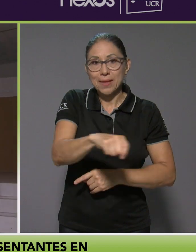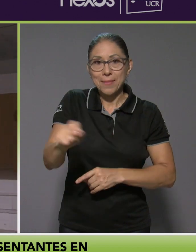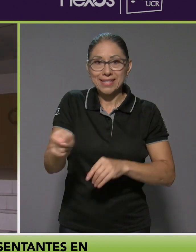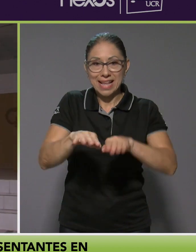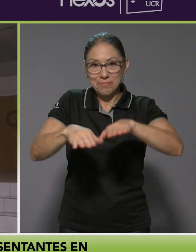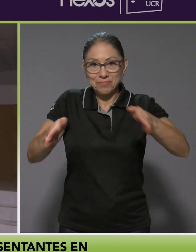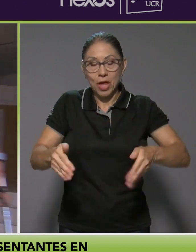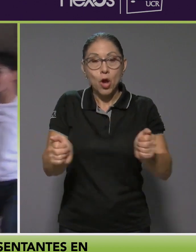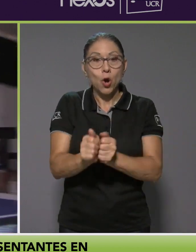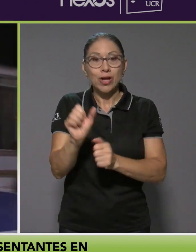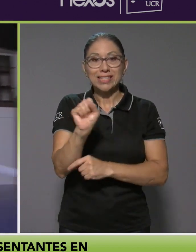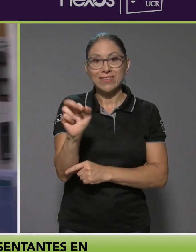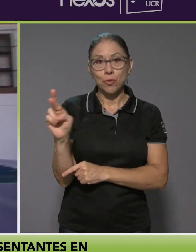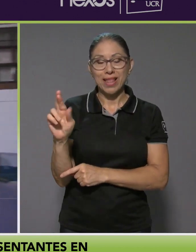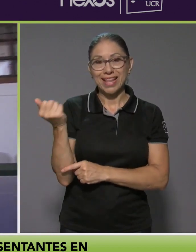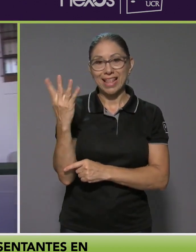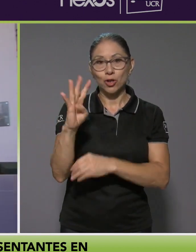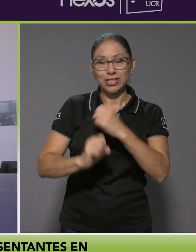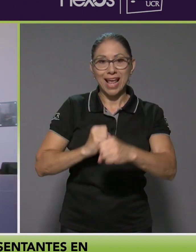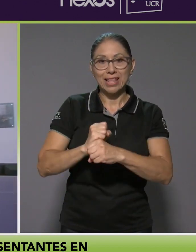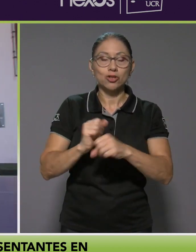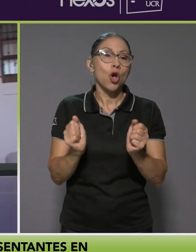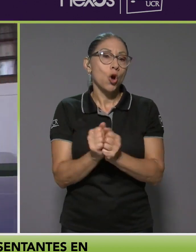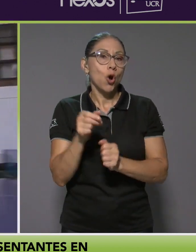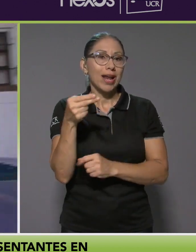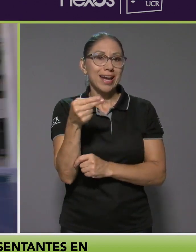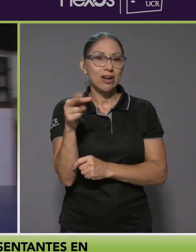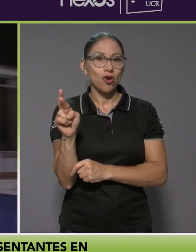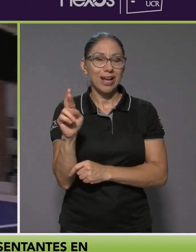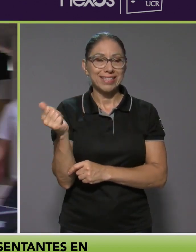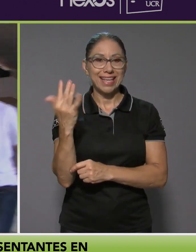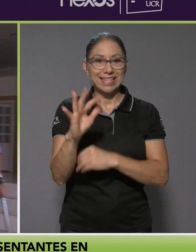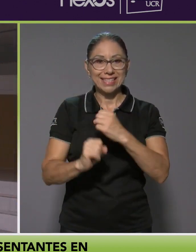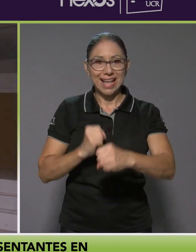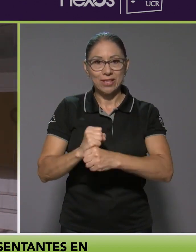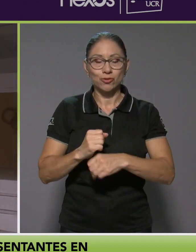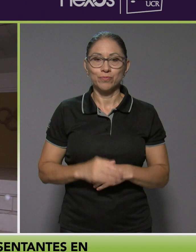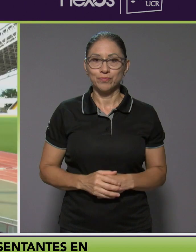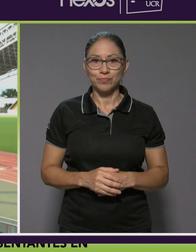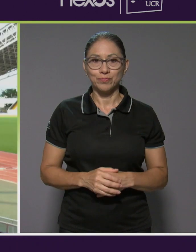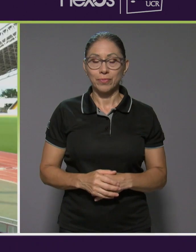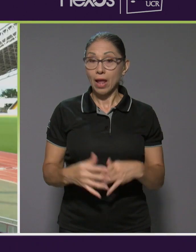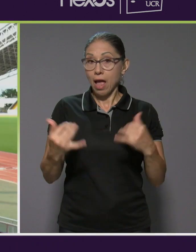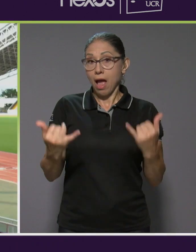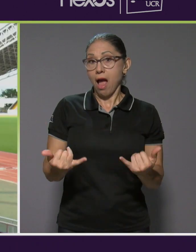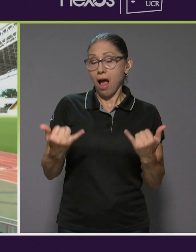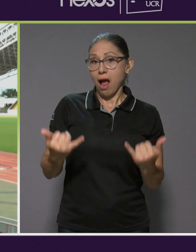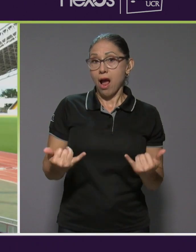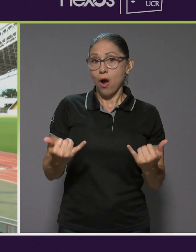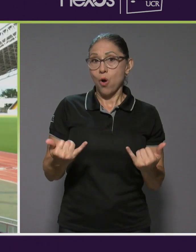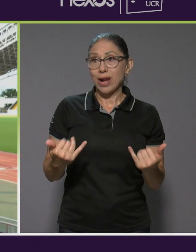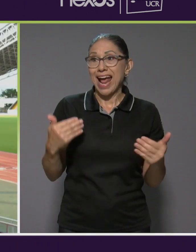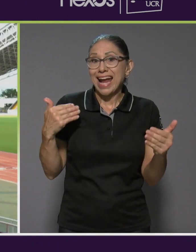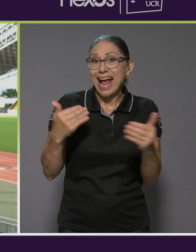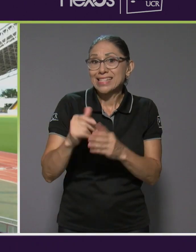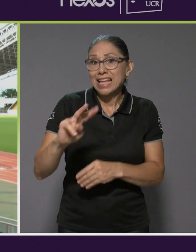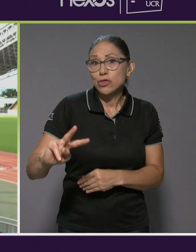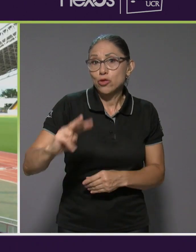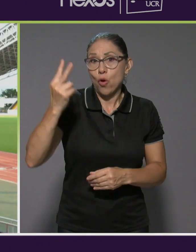Steven Román, de 14 años, y Hernán Rojas, de 15. Y pues bueno, ahora casi que duplicamos